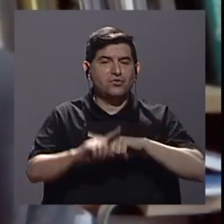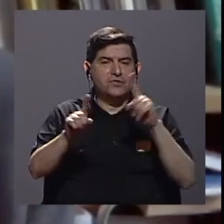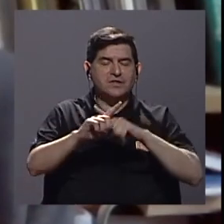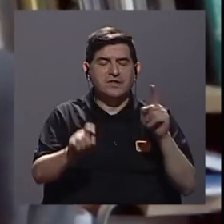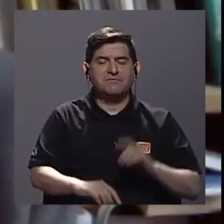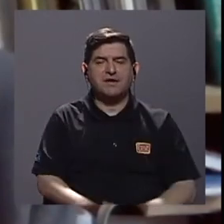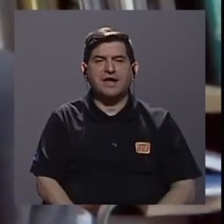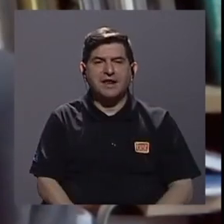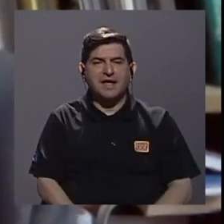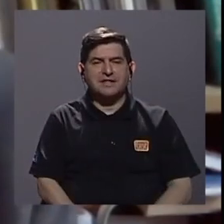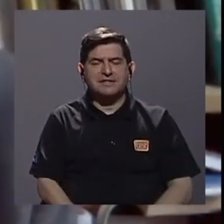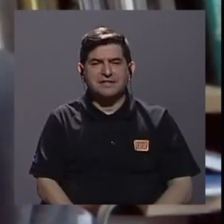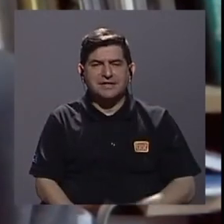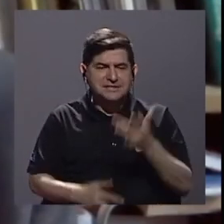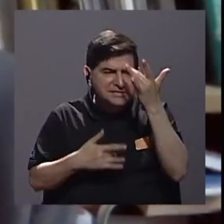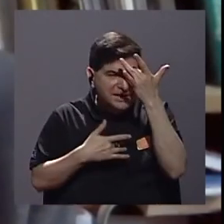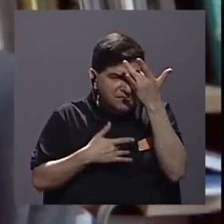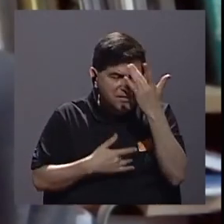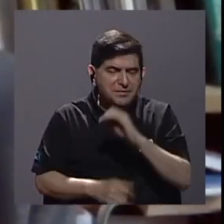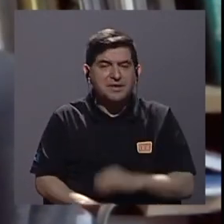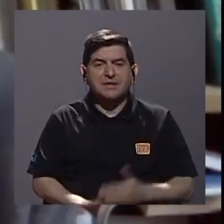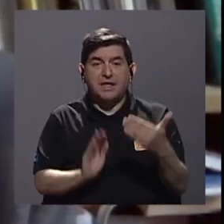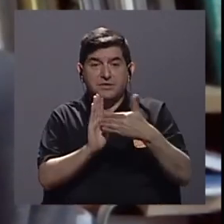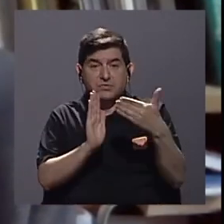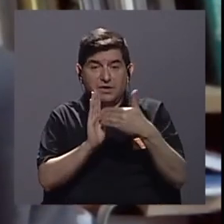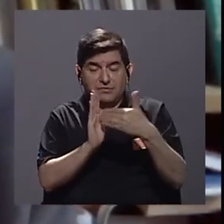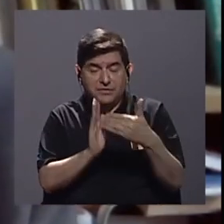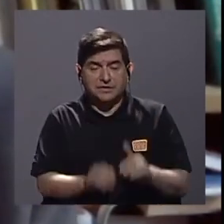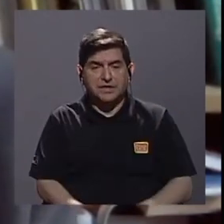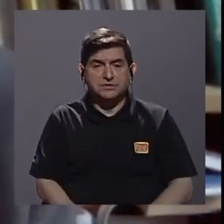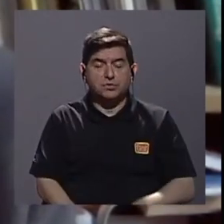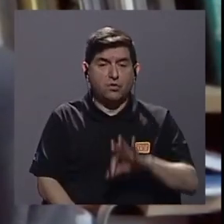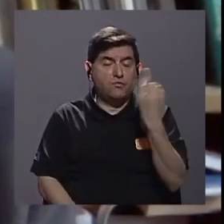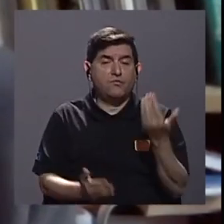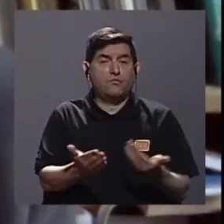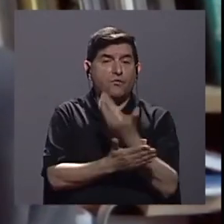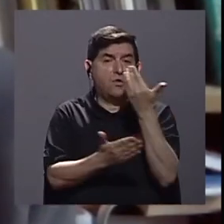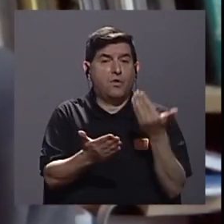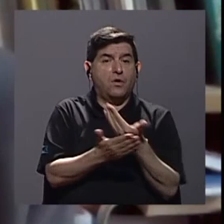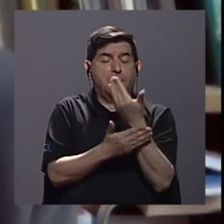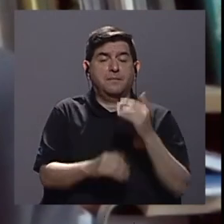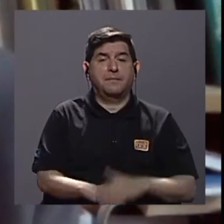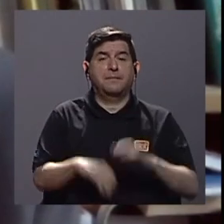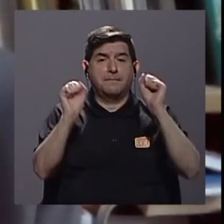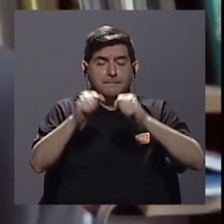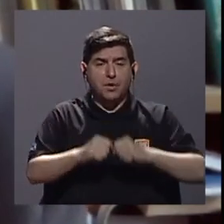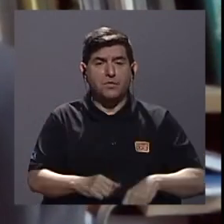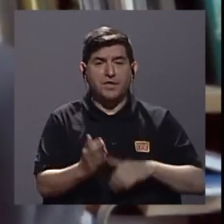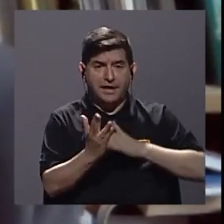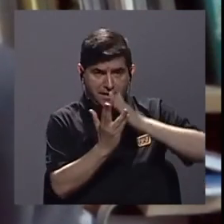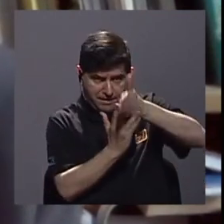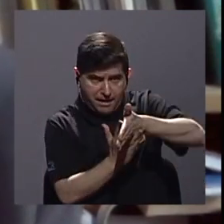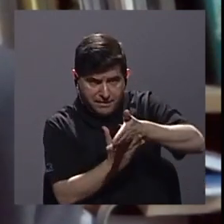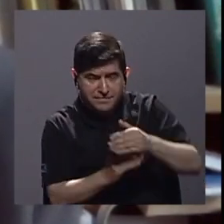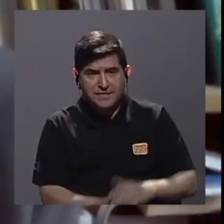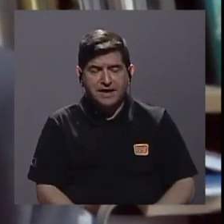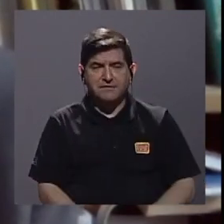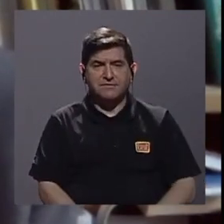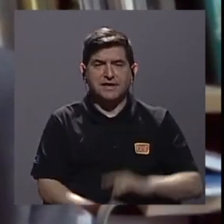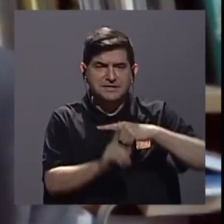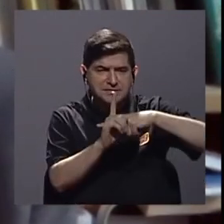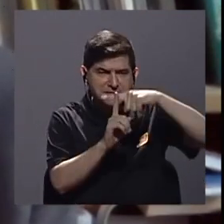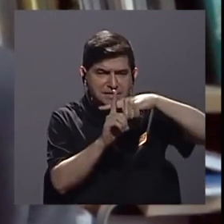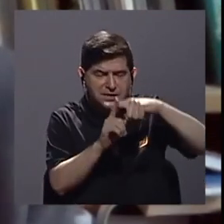basados en métodos más modernos por ejemplo podemos mediante termografía